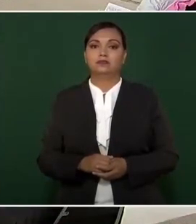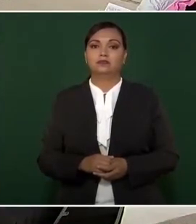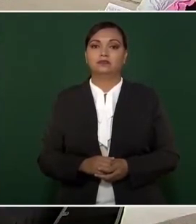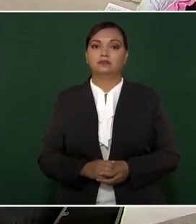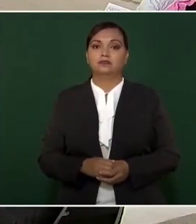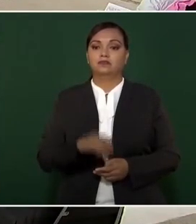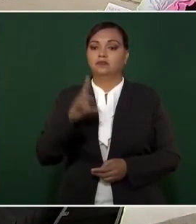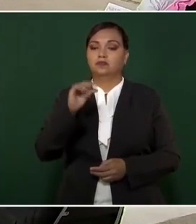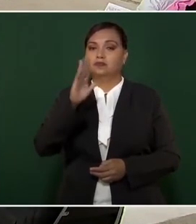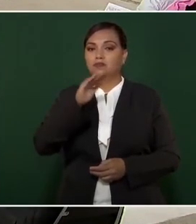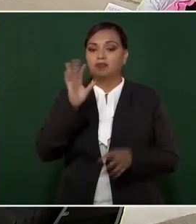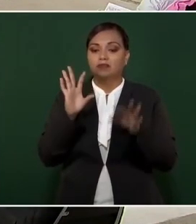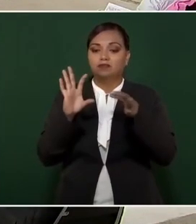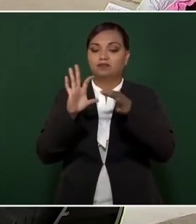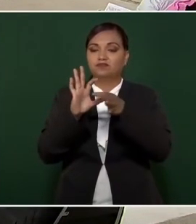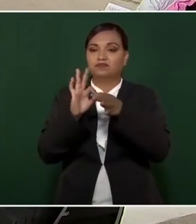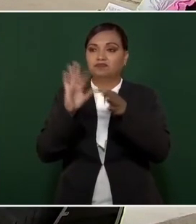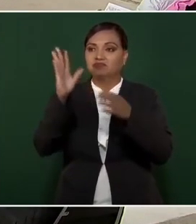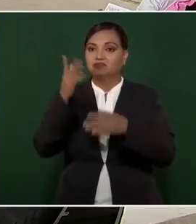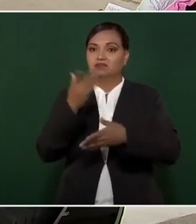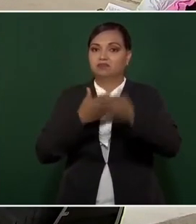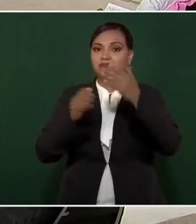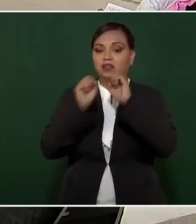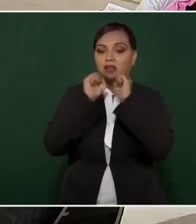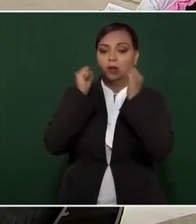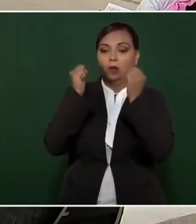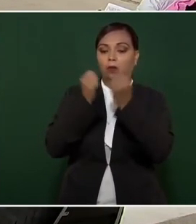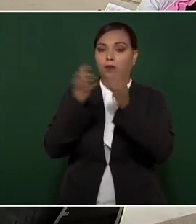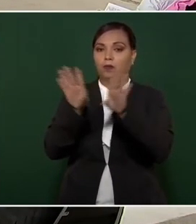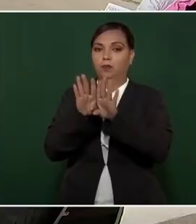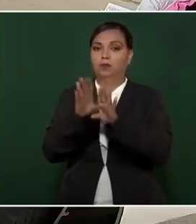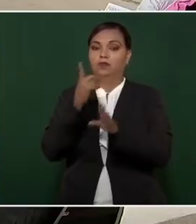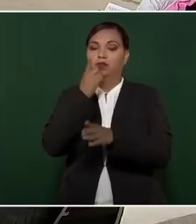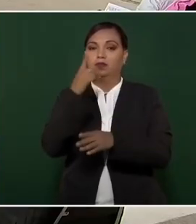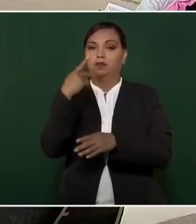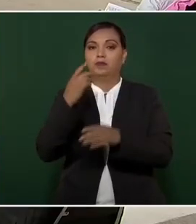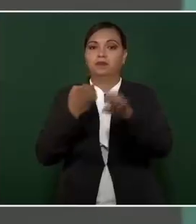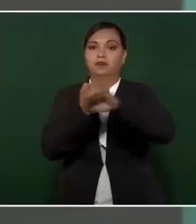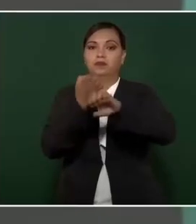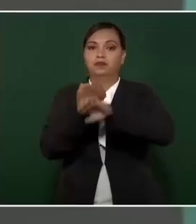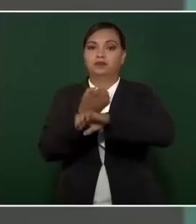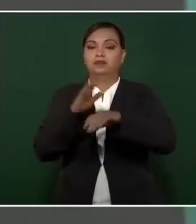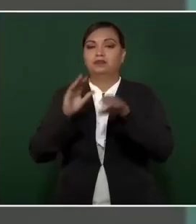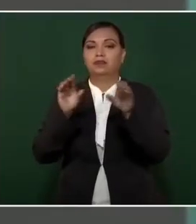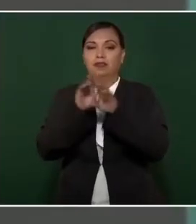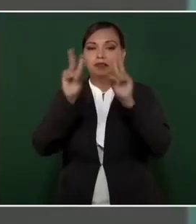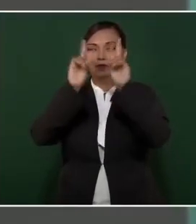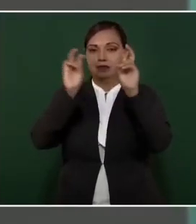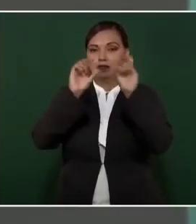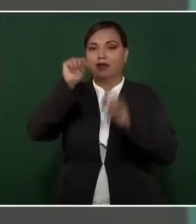asocian, como dirían en mi estado, se amacoyan